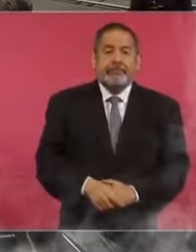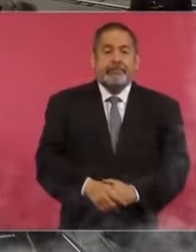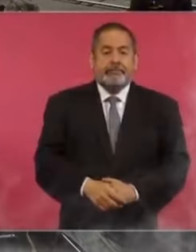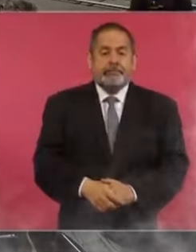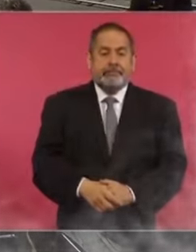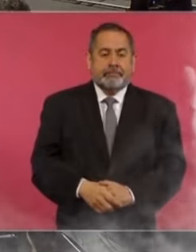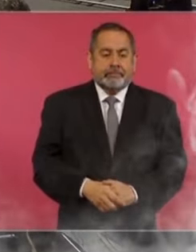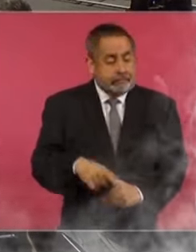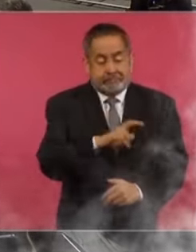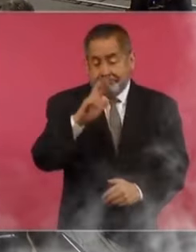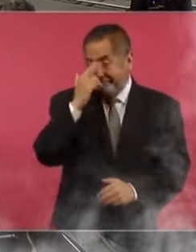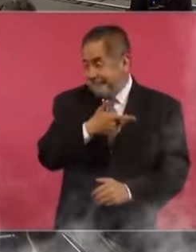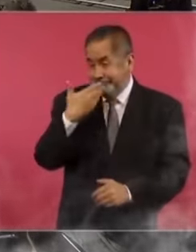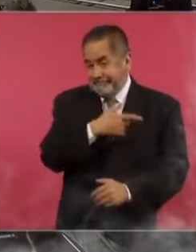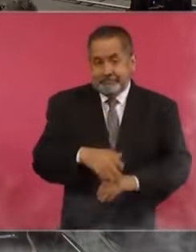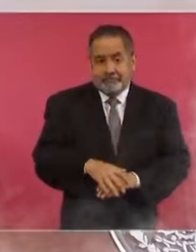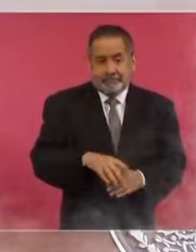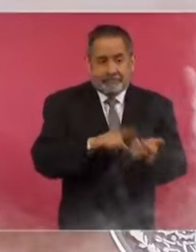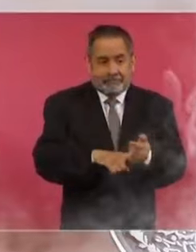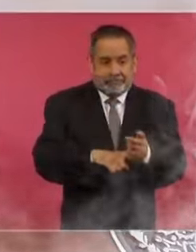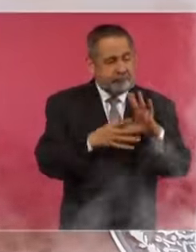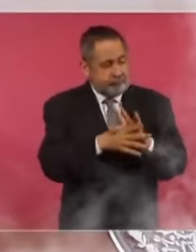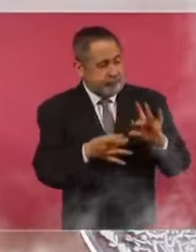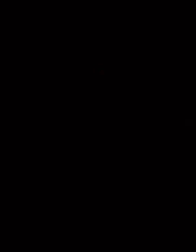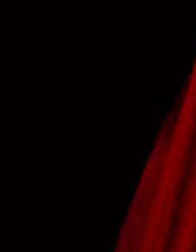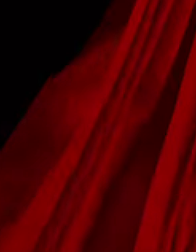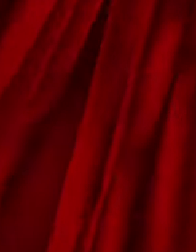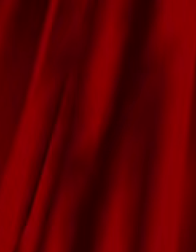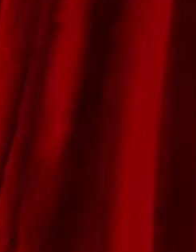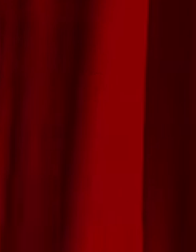Pero hay que reconocer que tiene bastante capacidad de convencer.